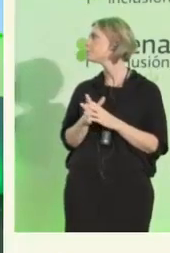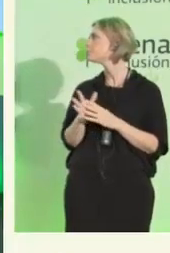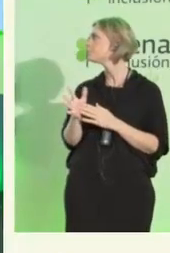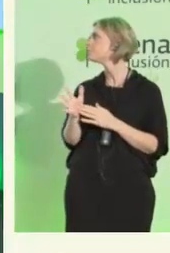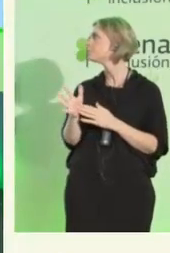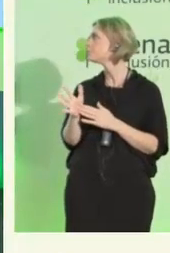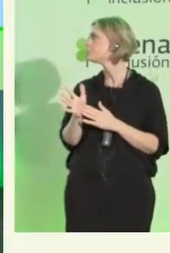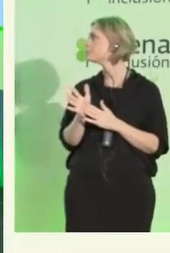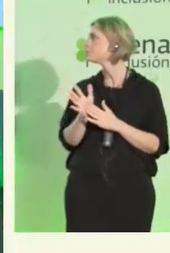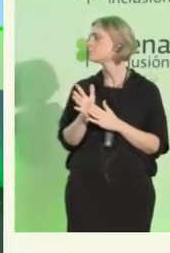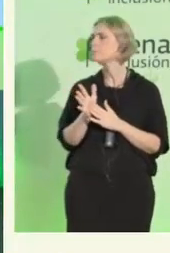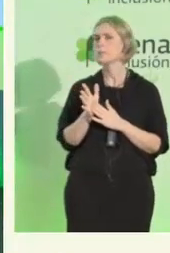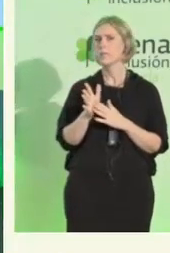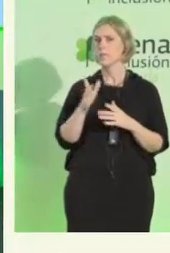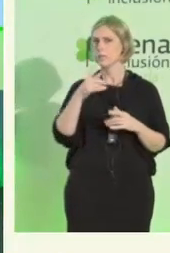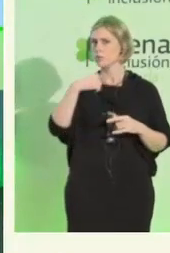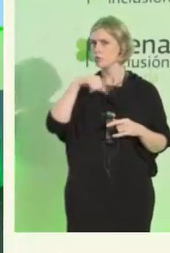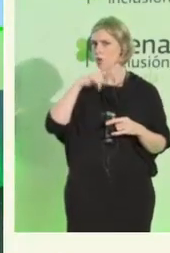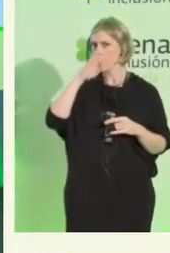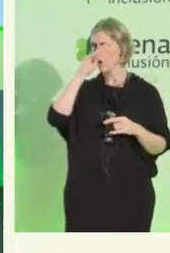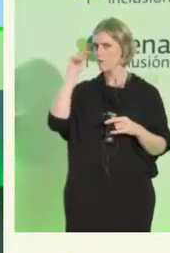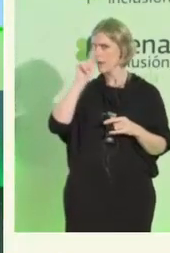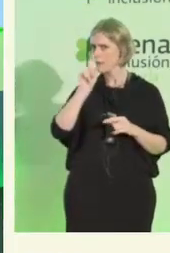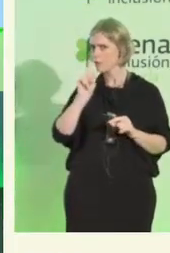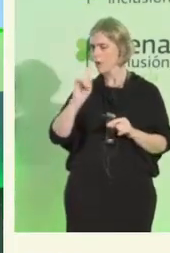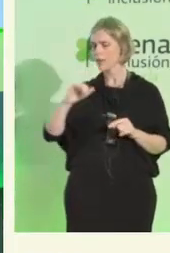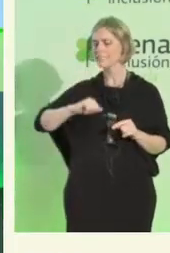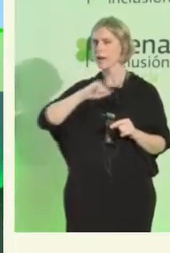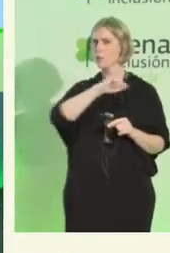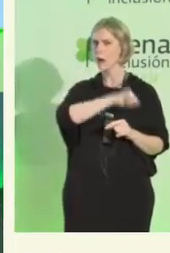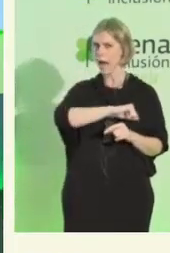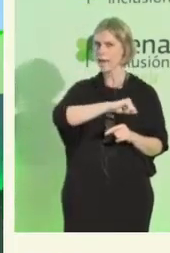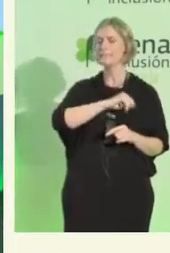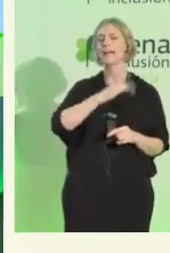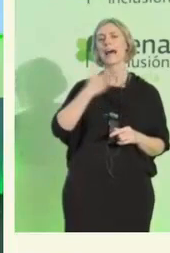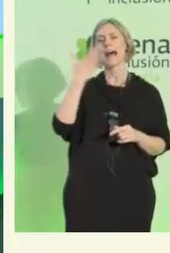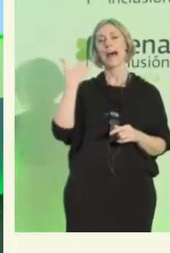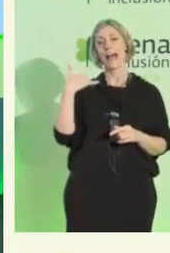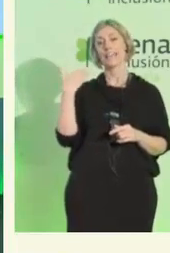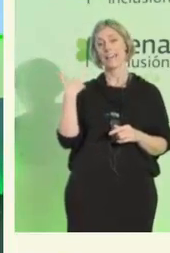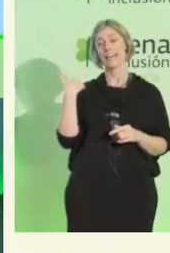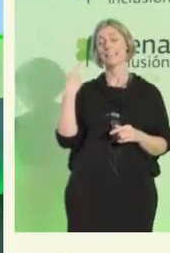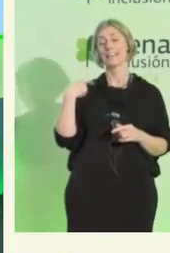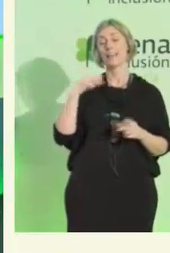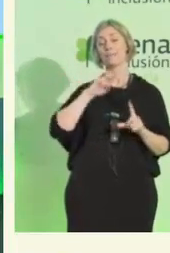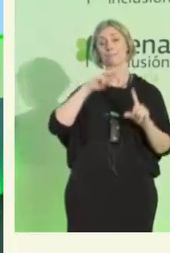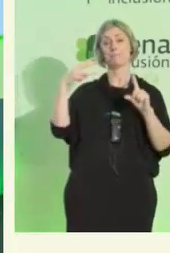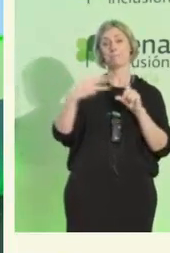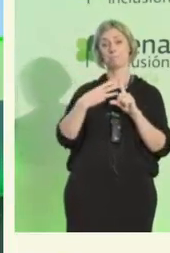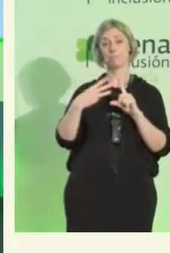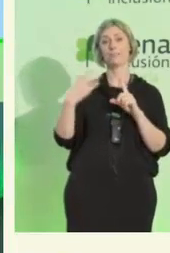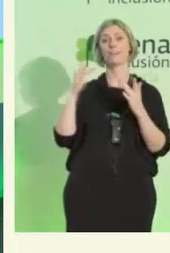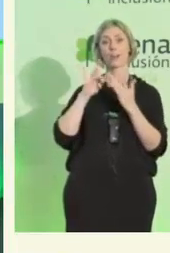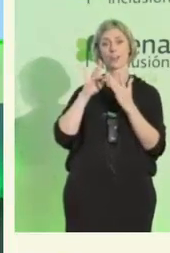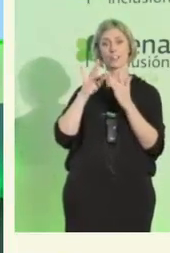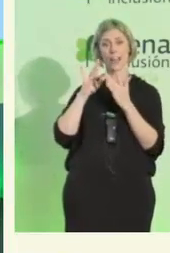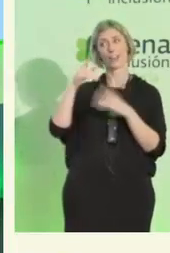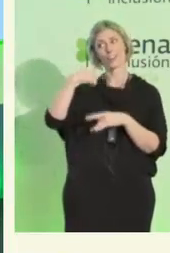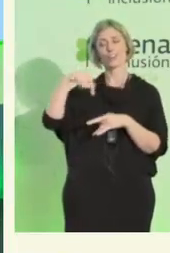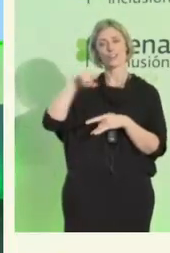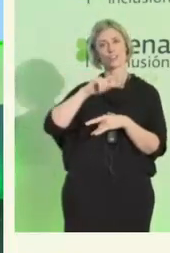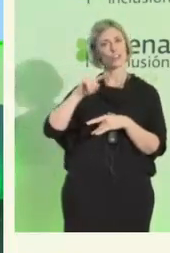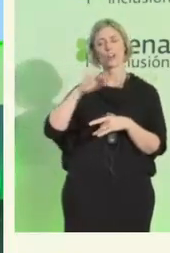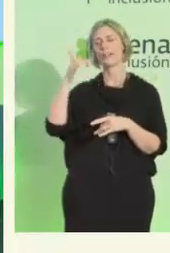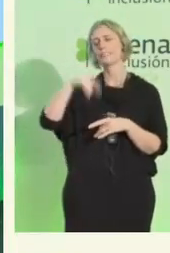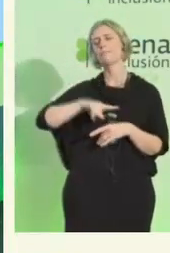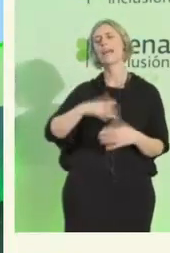Y no nos olvidamos de Taiwán, que ayer estuvieron con nosotros desde el otro lado del mundo. Y gracias a todos